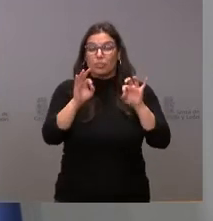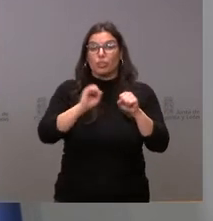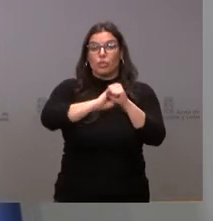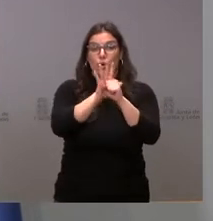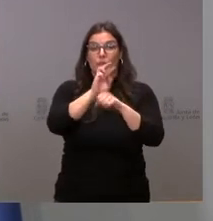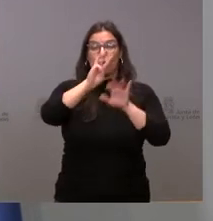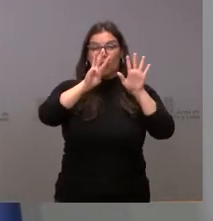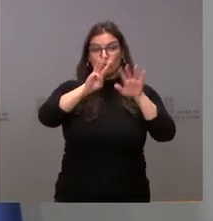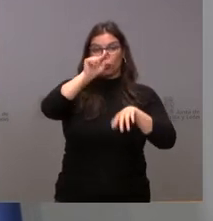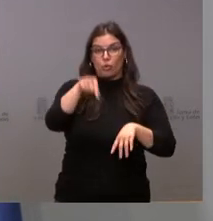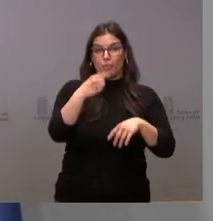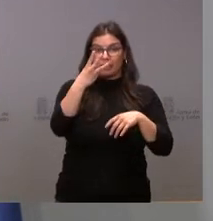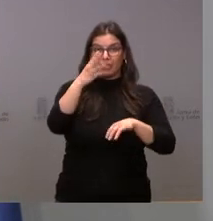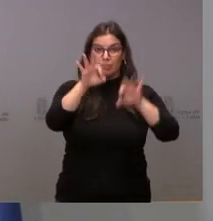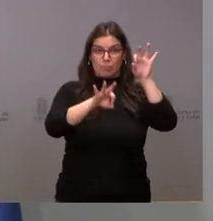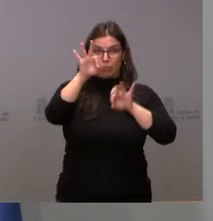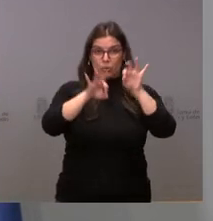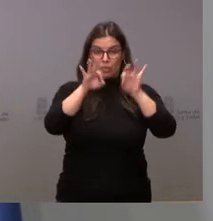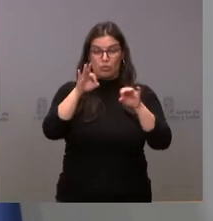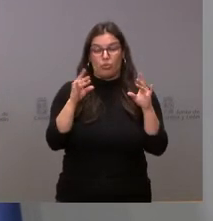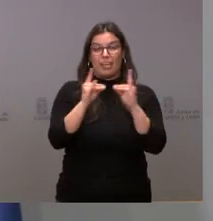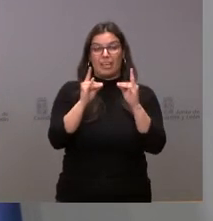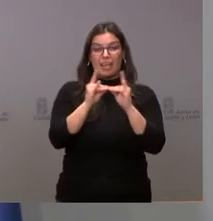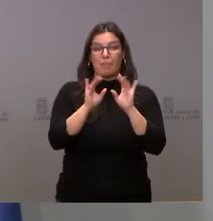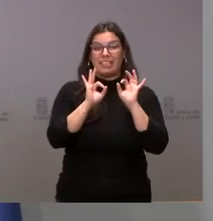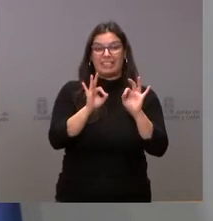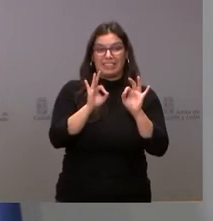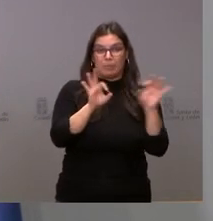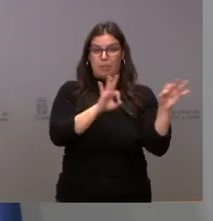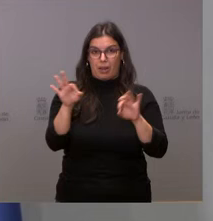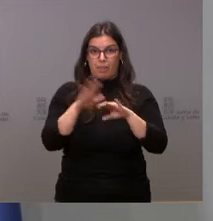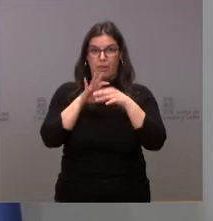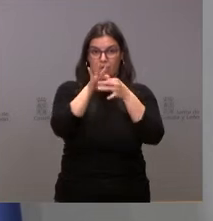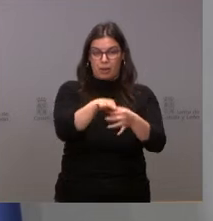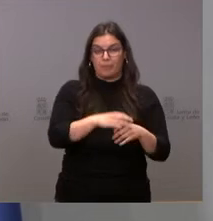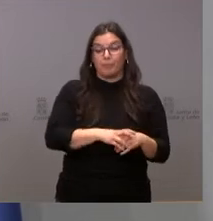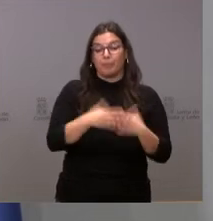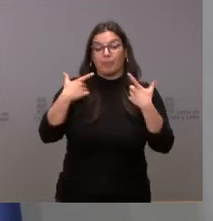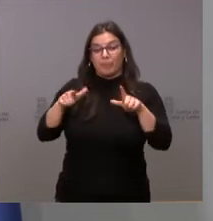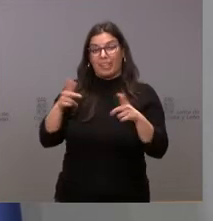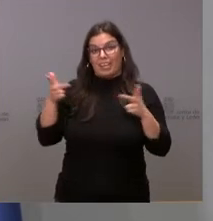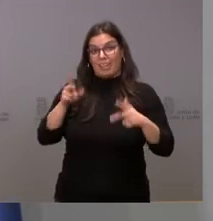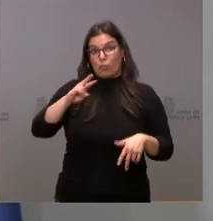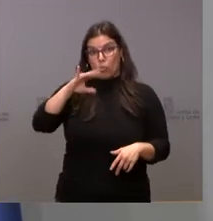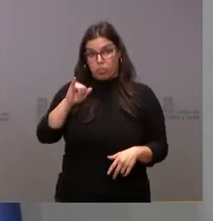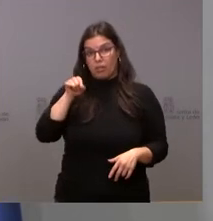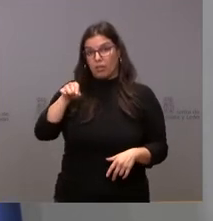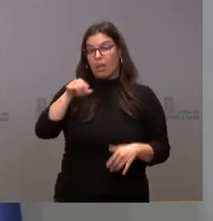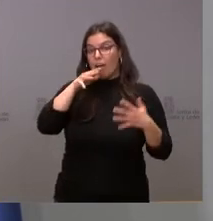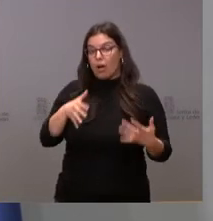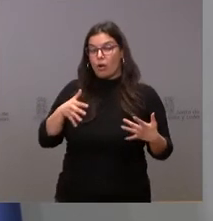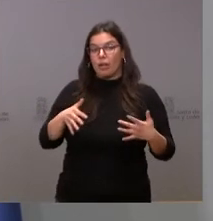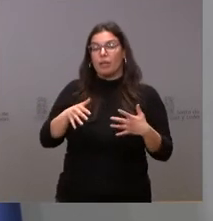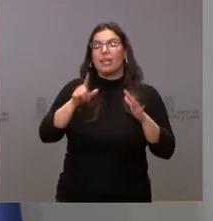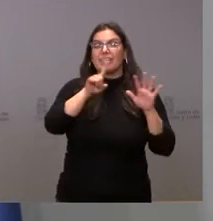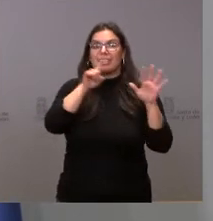8,3% el total de las camas habilitadas en planta en nuestra comunidad autónoma. En las unidades de críticos, hoy hay en Castilla y León 66